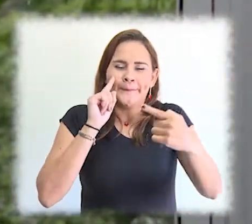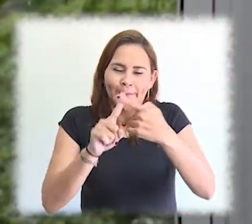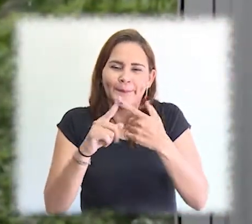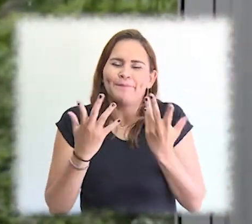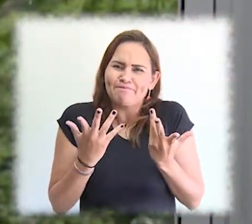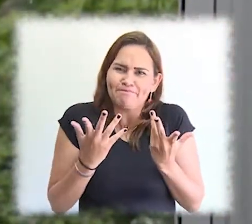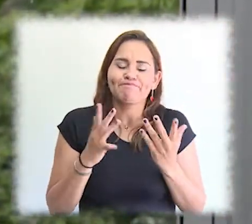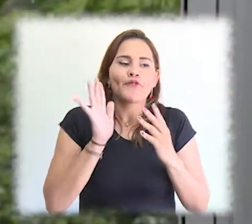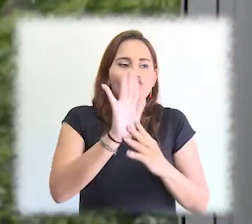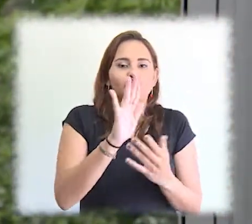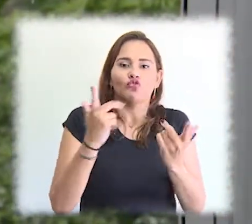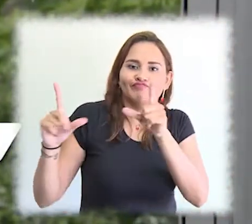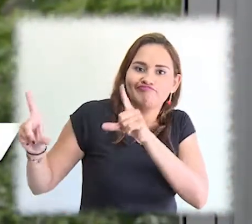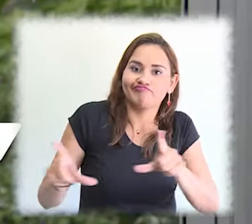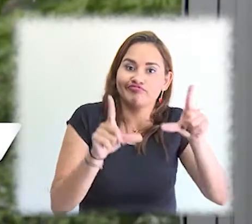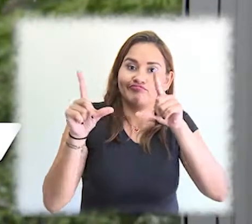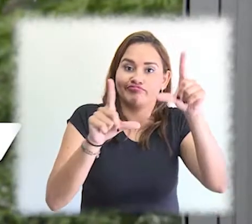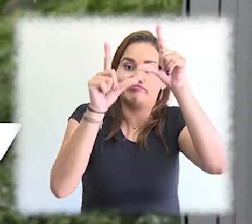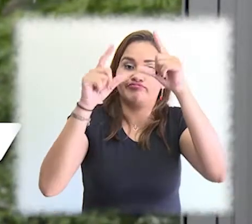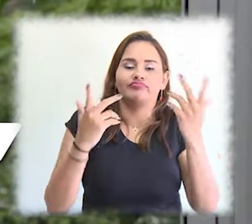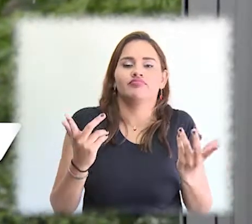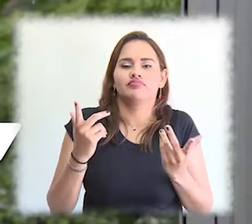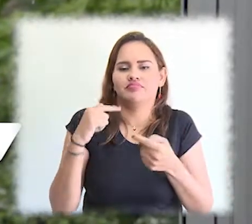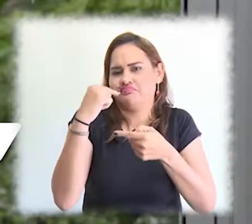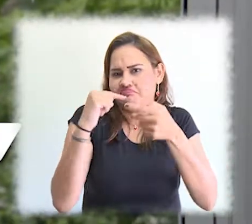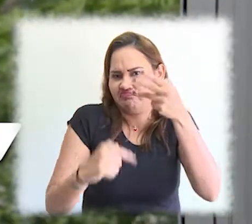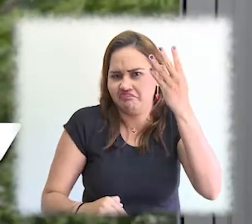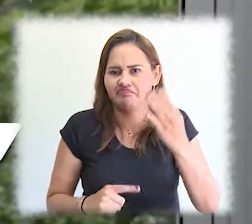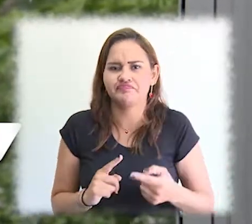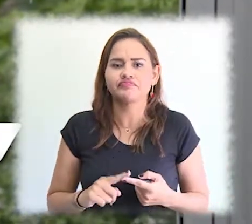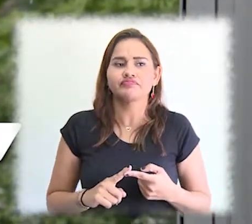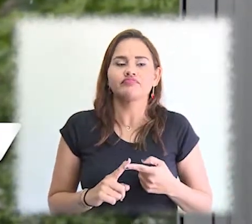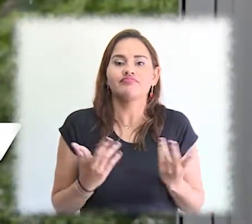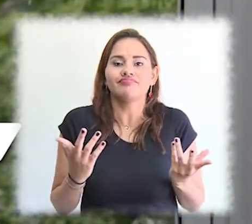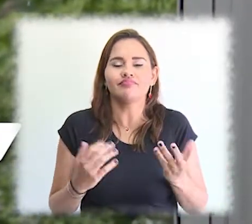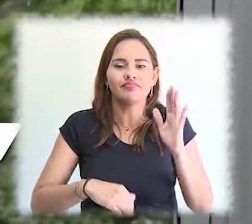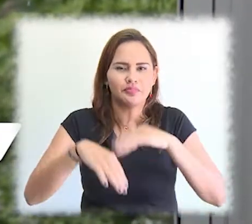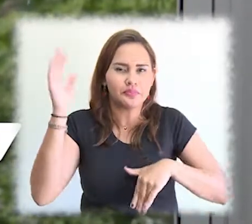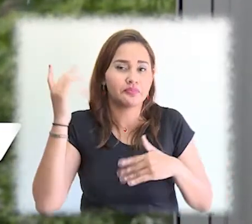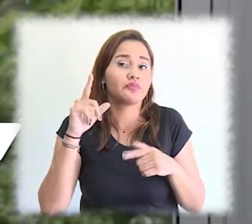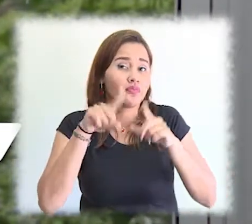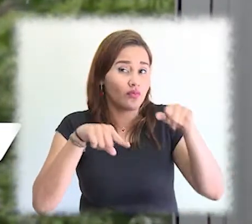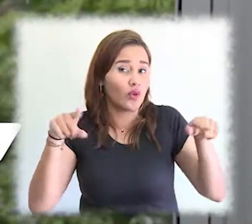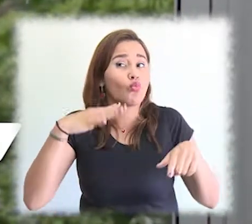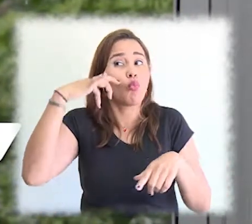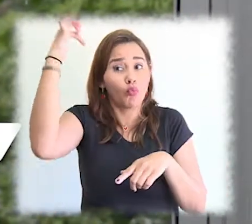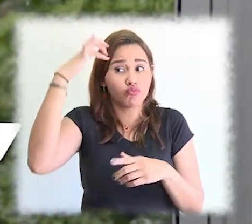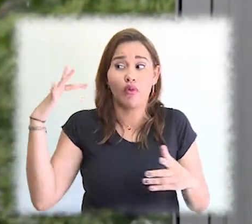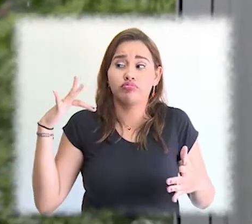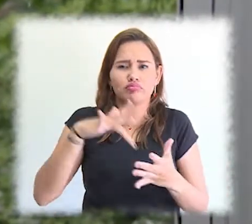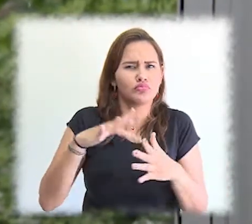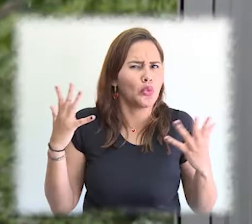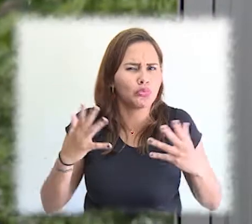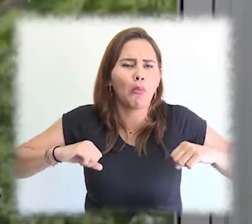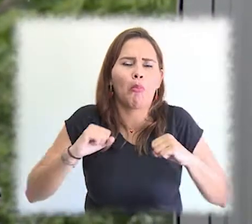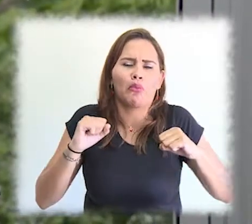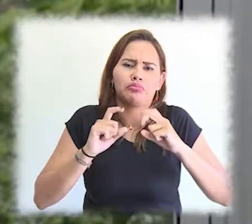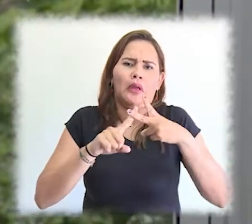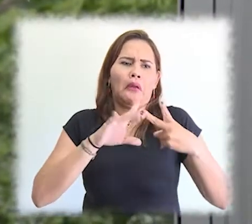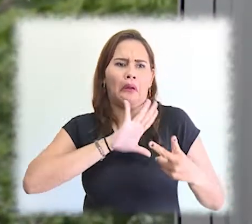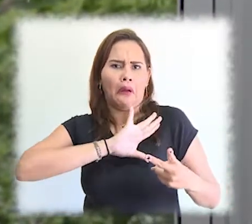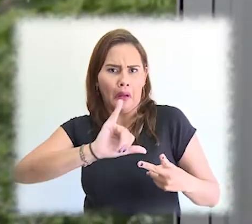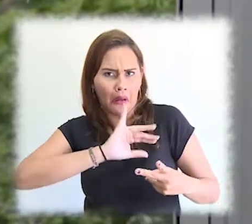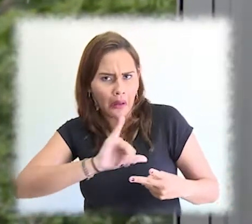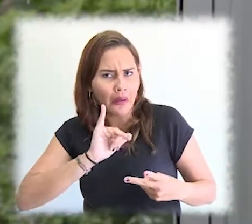interdisciplinario con profesores con reconocida experticia y titulación en las diferentes áreas que nos acompañan.